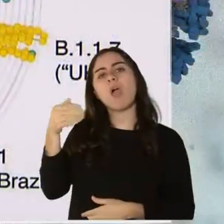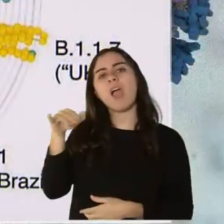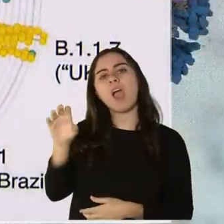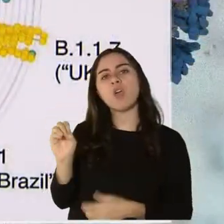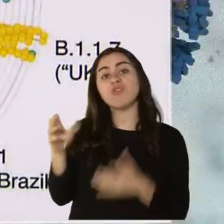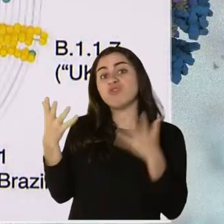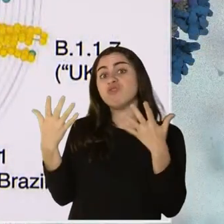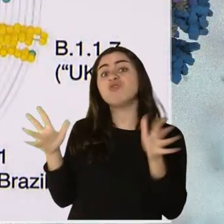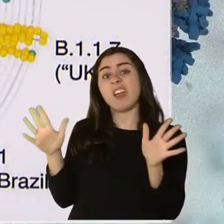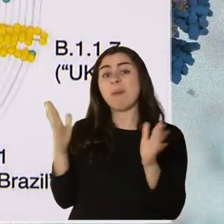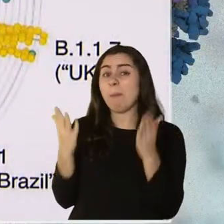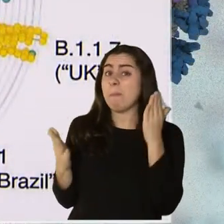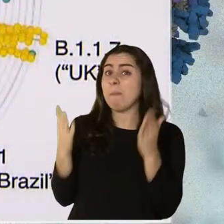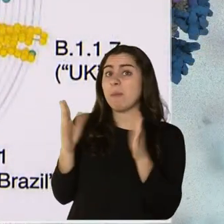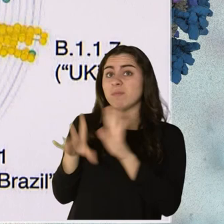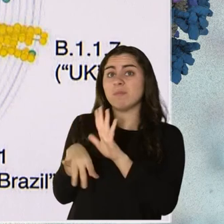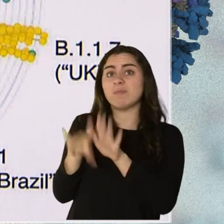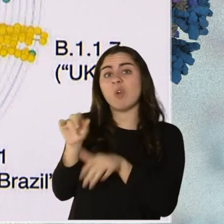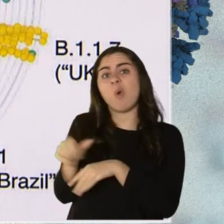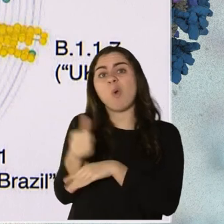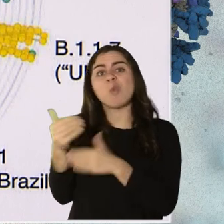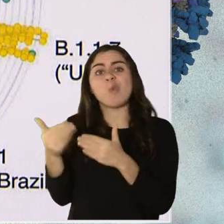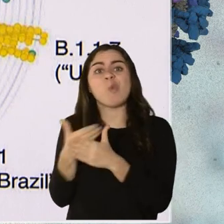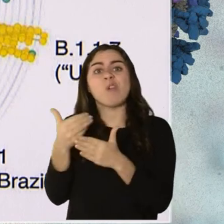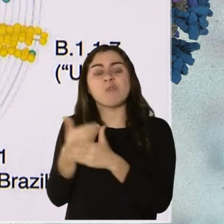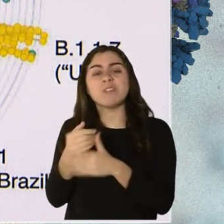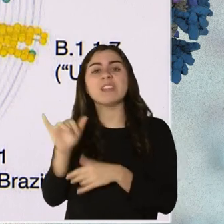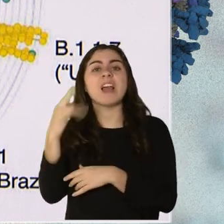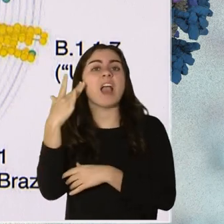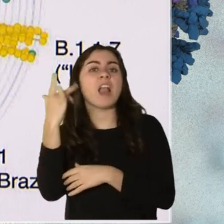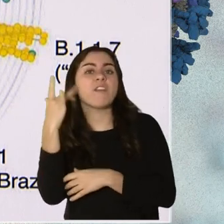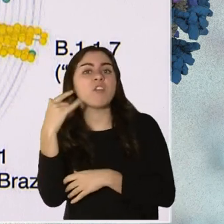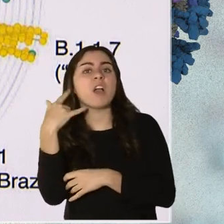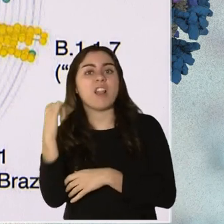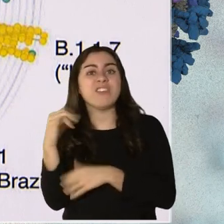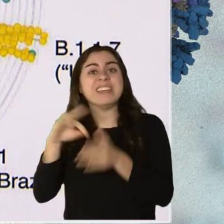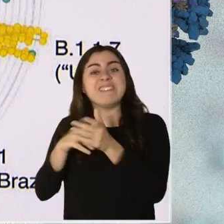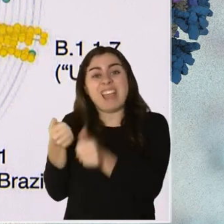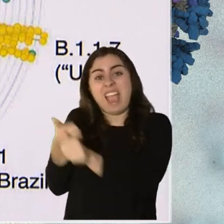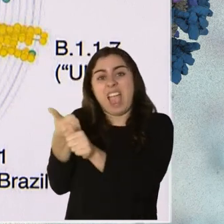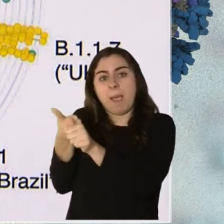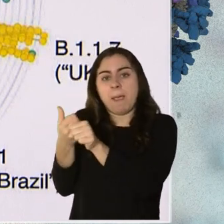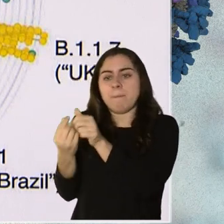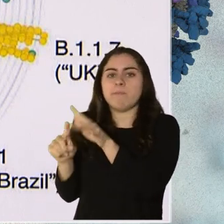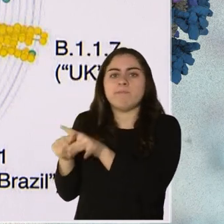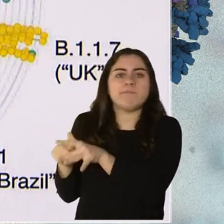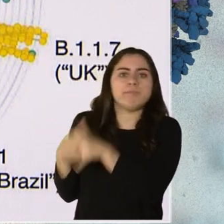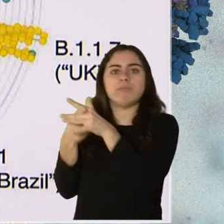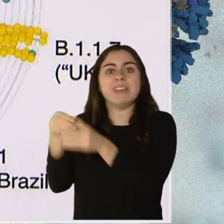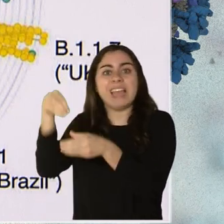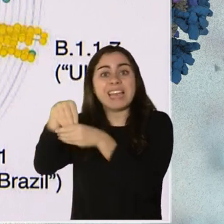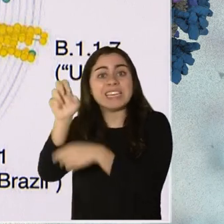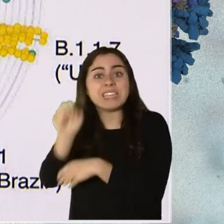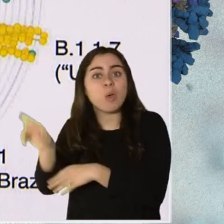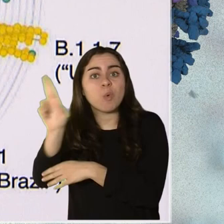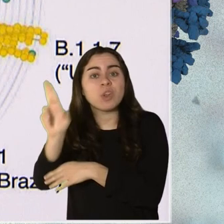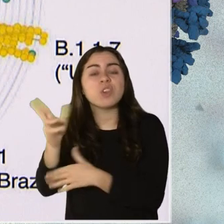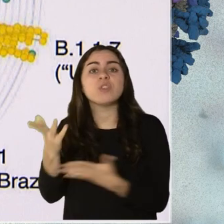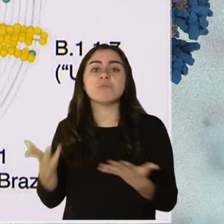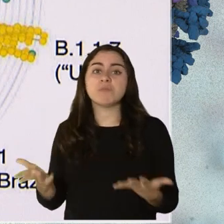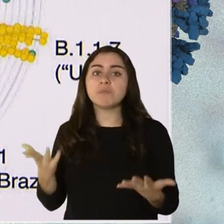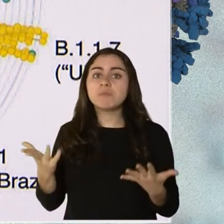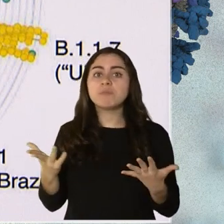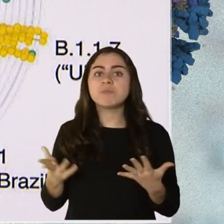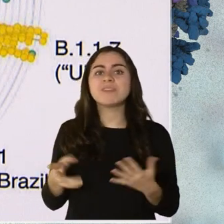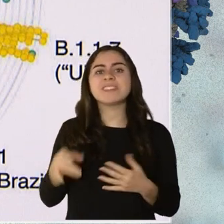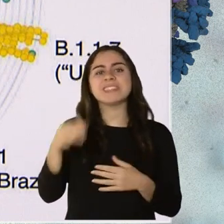que parece ser una variante. En California están investigando. Nativas. Correcto. Así que esto es importante porque lo que